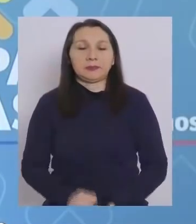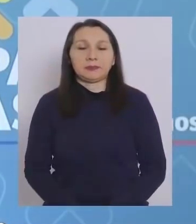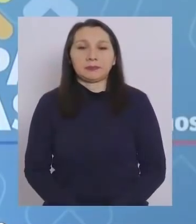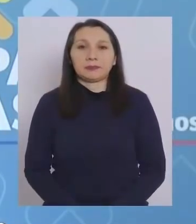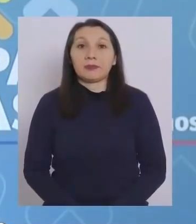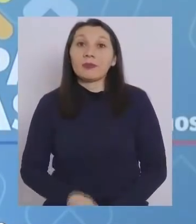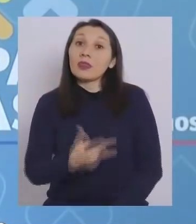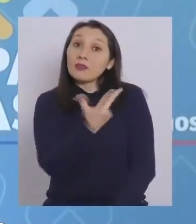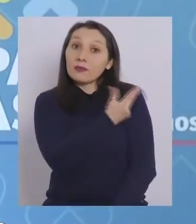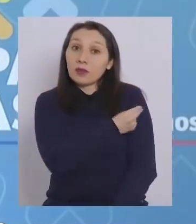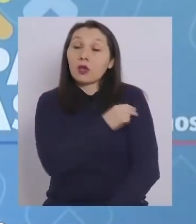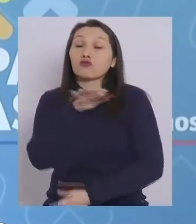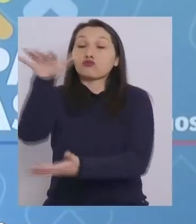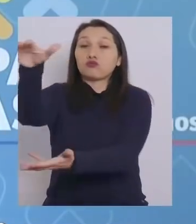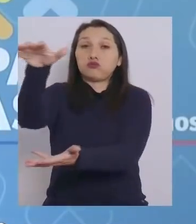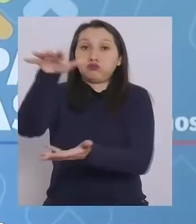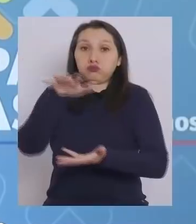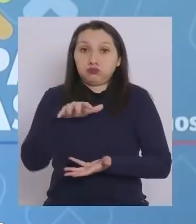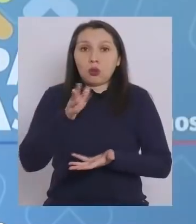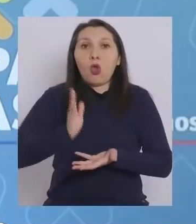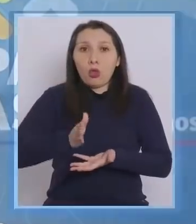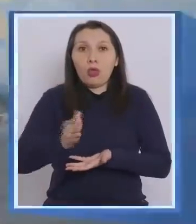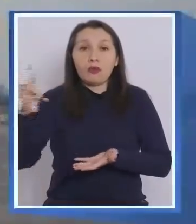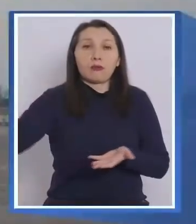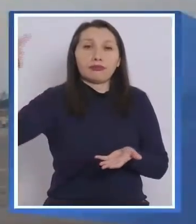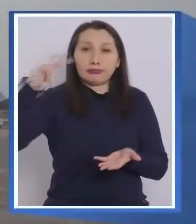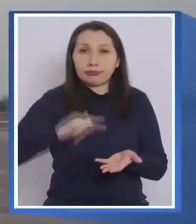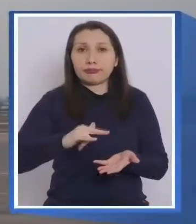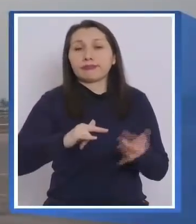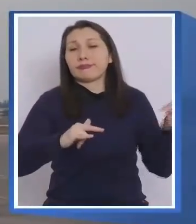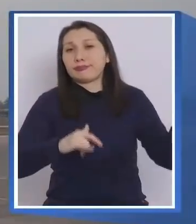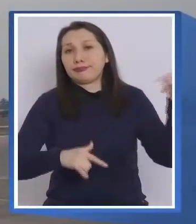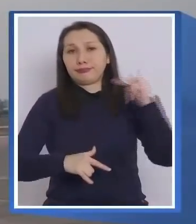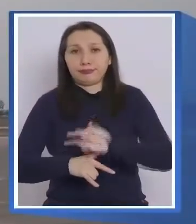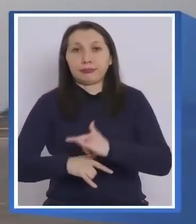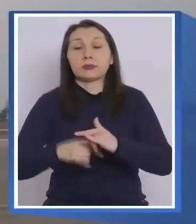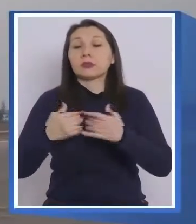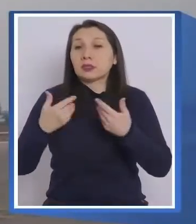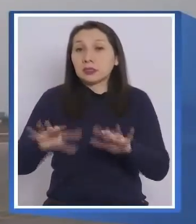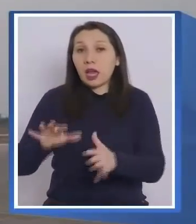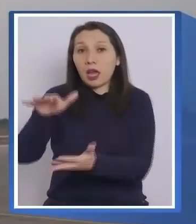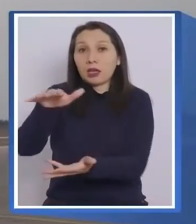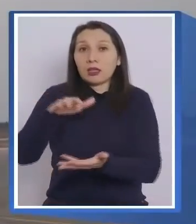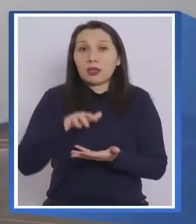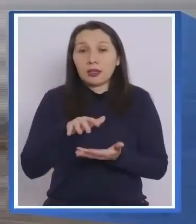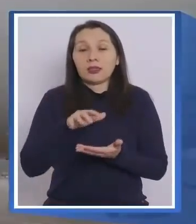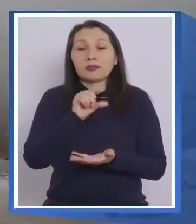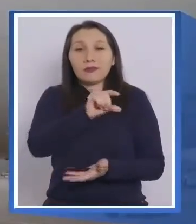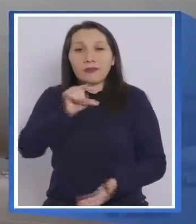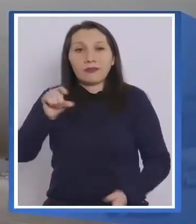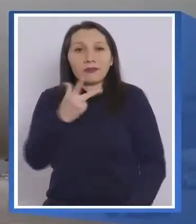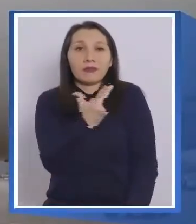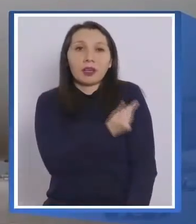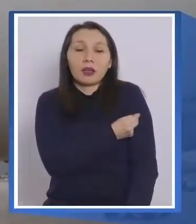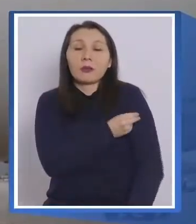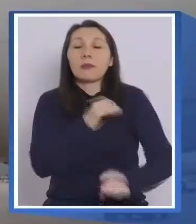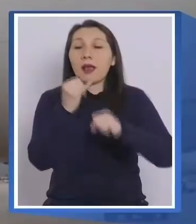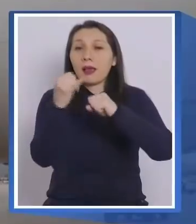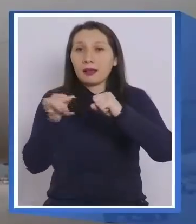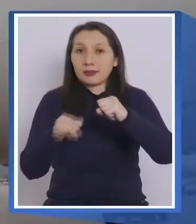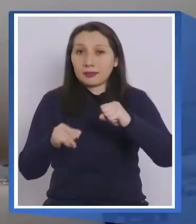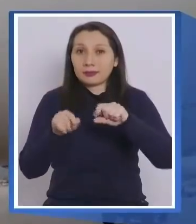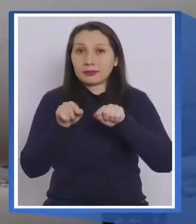Las vacunas siguen llegando y hemos recibido vacunas AstraZeneca